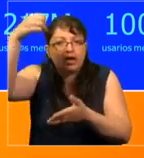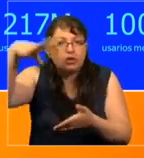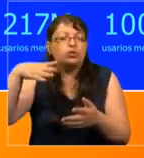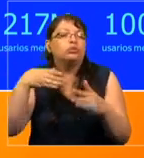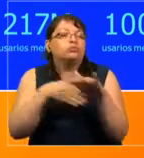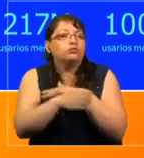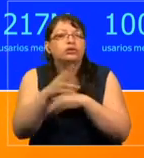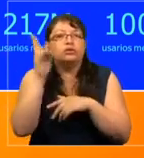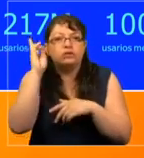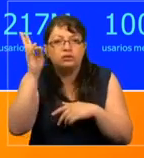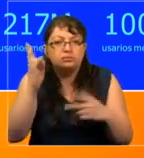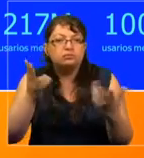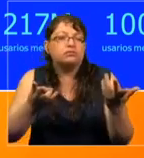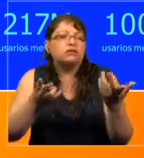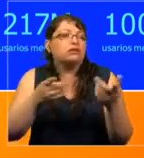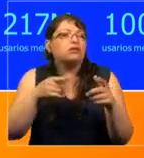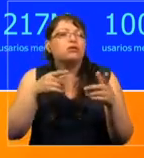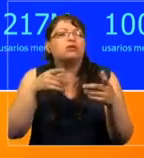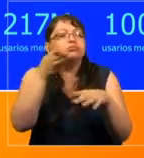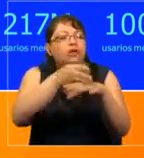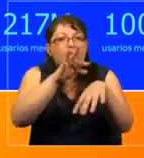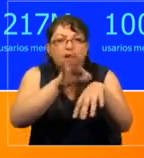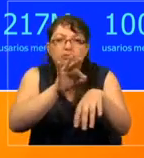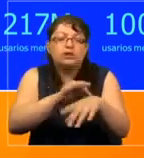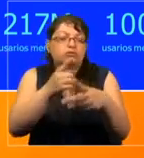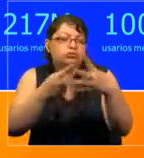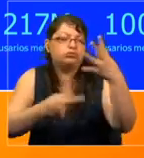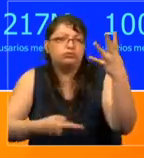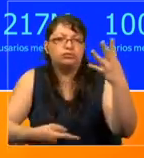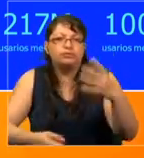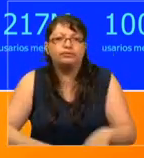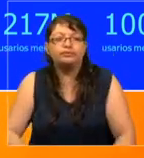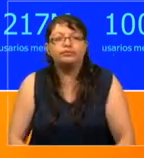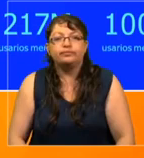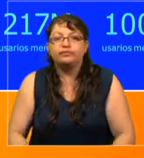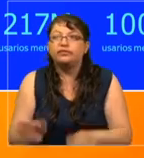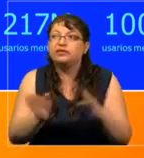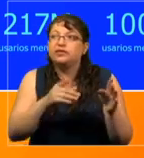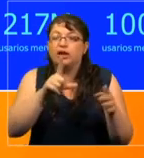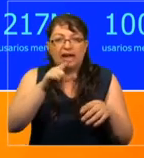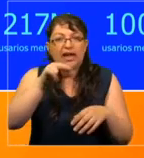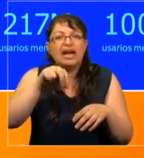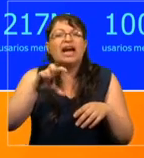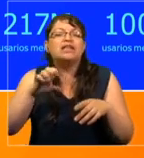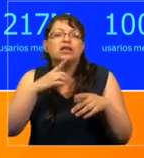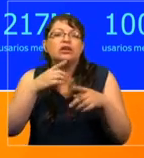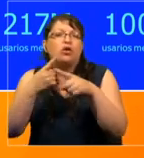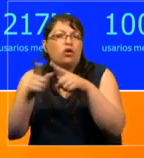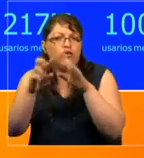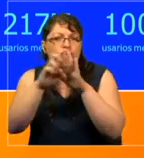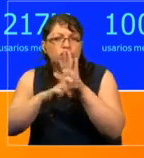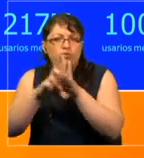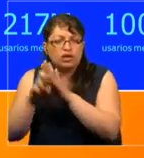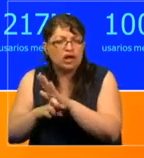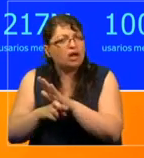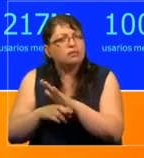transporte, ir al médico, etc. LINE y otras aplicaciones siguen con usuarios